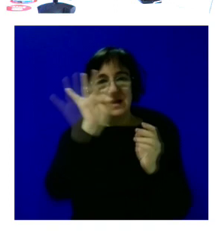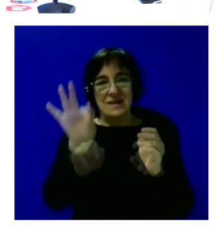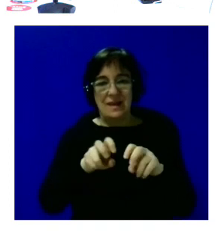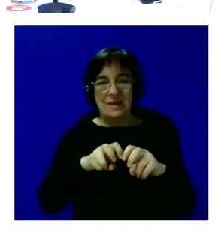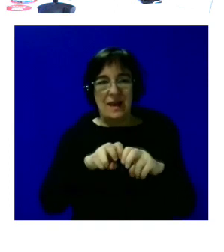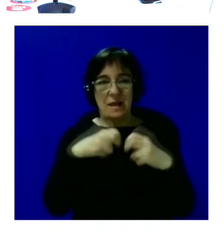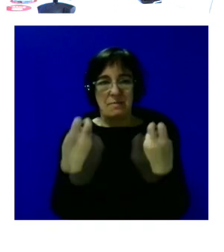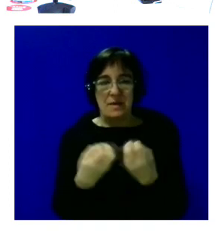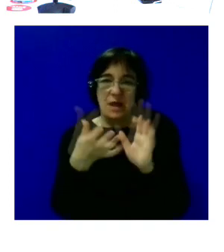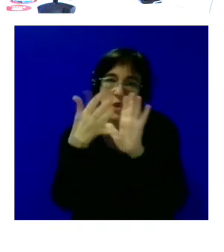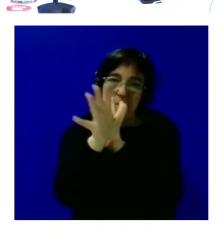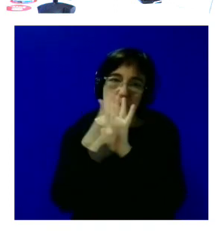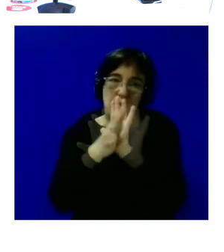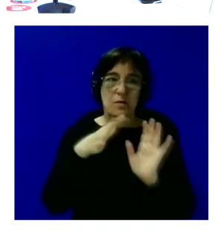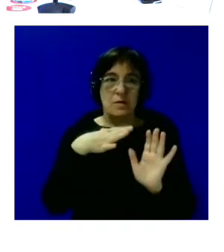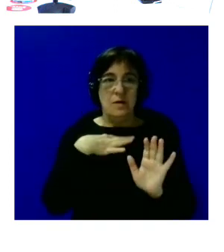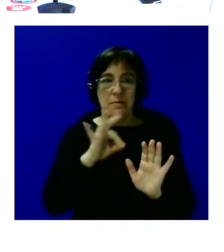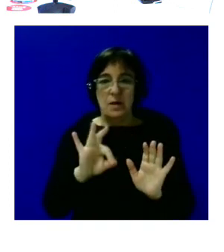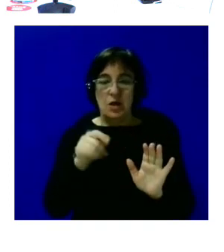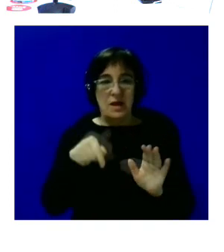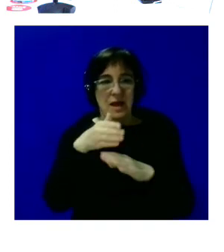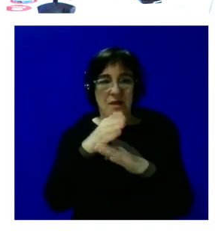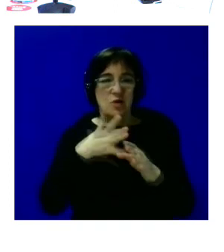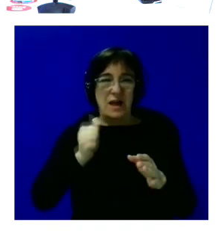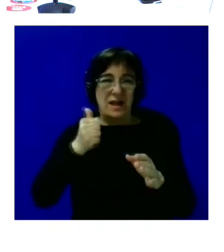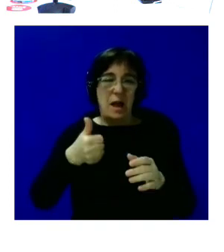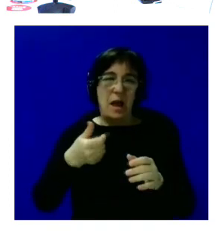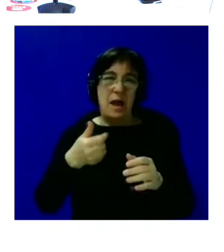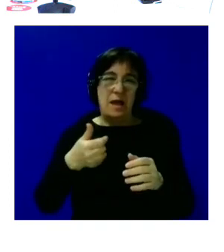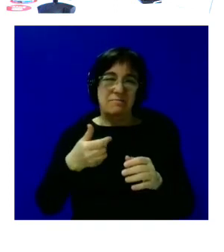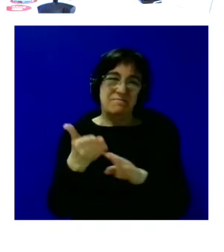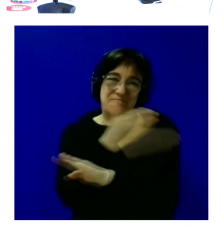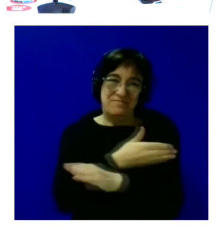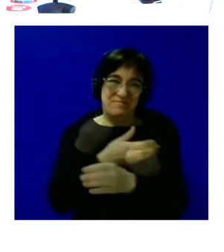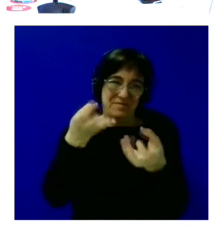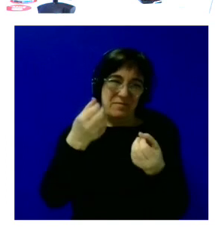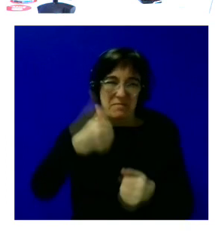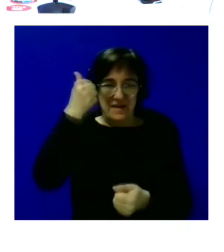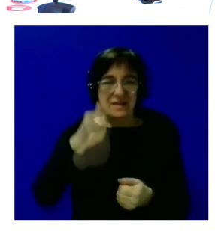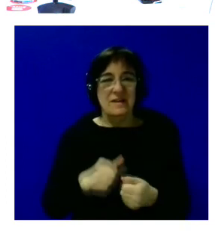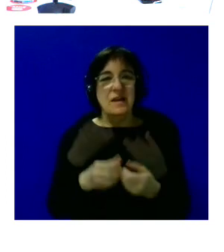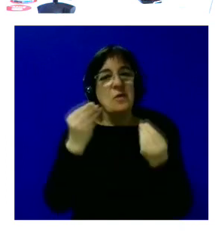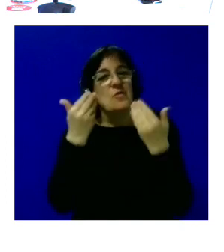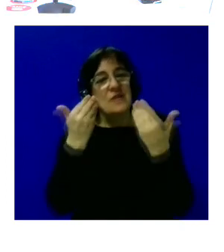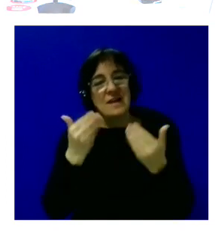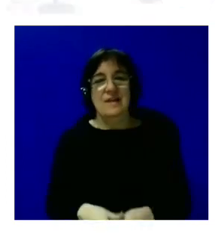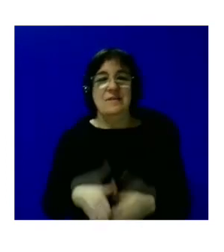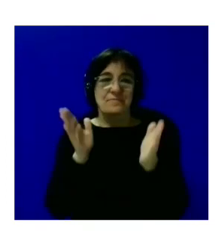os lo van a comentar y por eso en esta parte no he querido anticipar mucho más así que nada muchas gracias